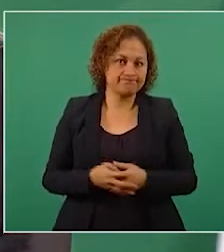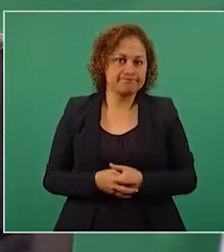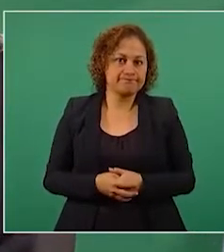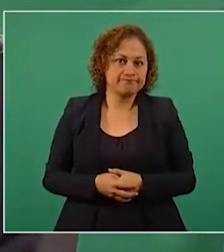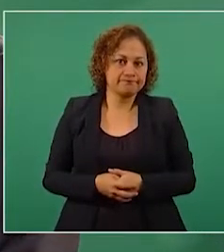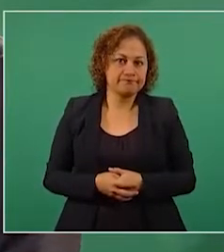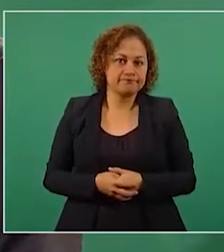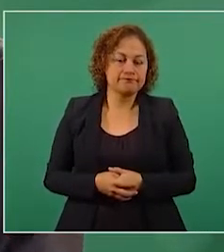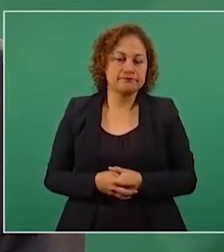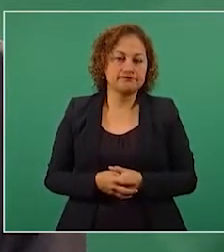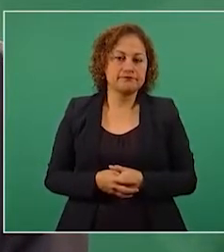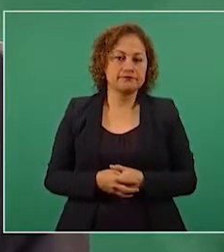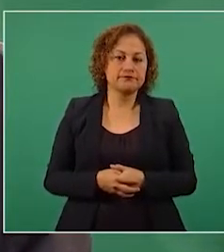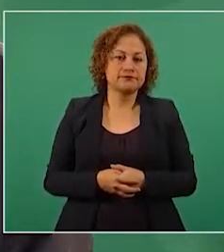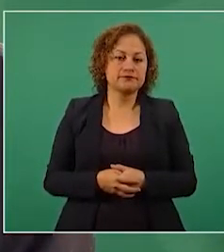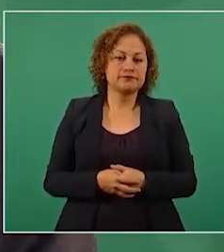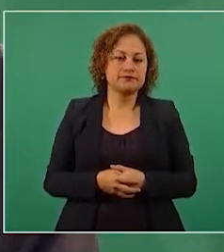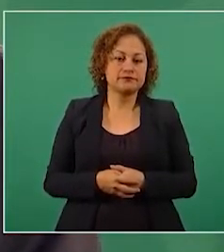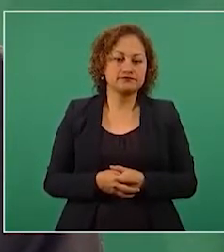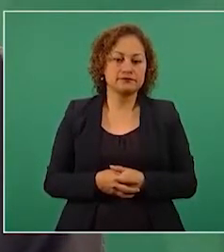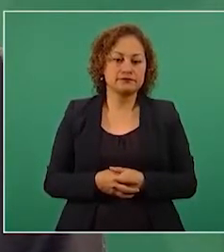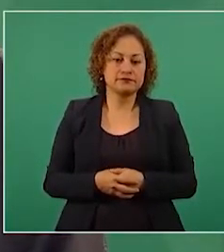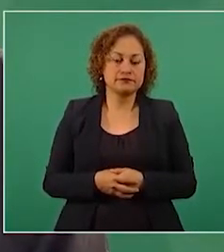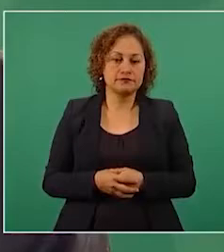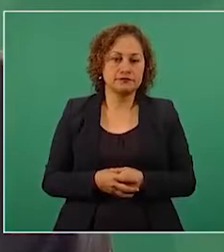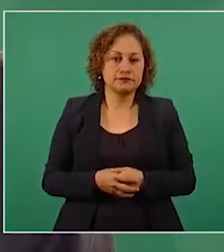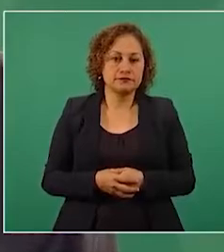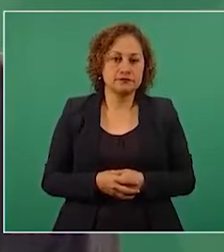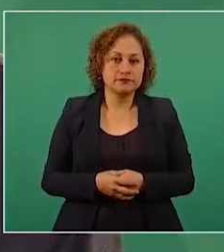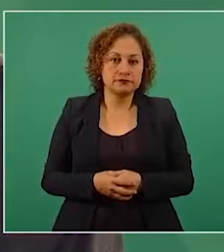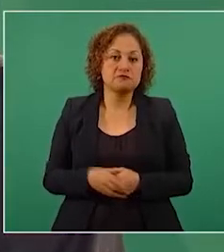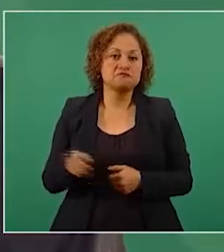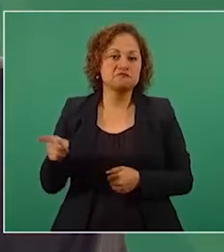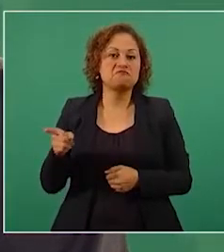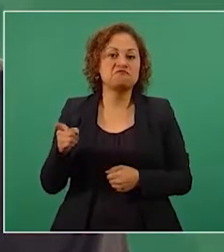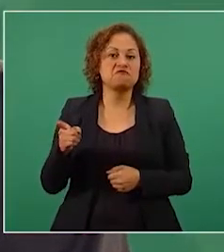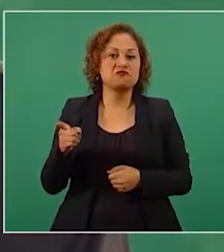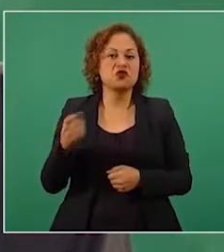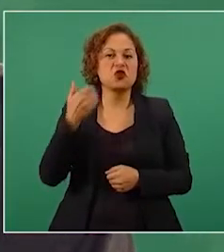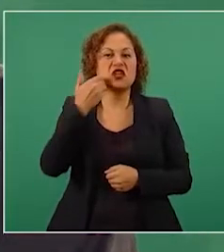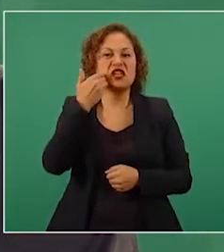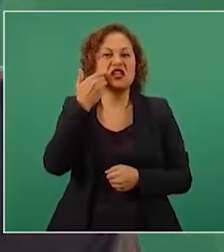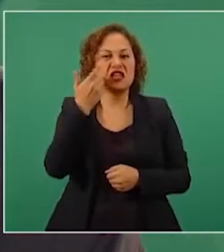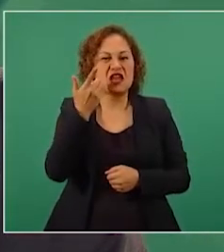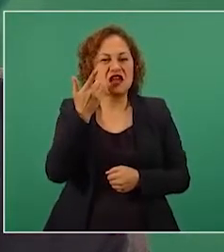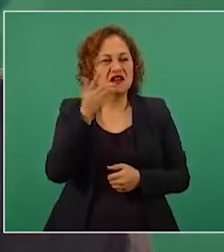la paz, la tranquilidad.